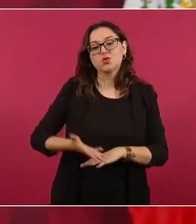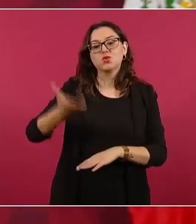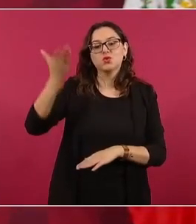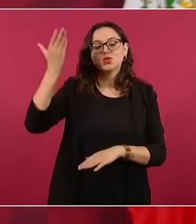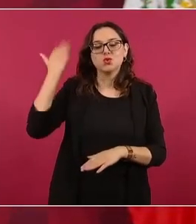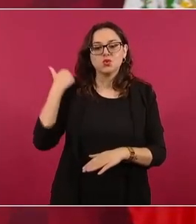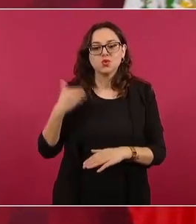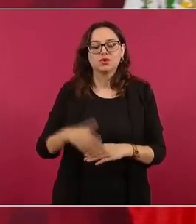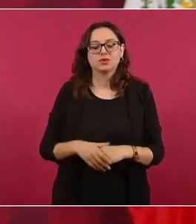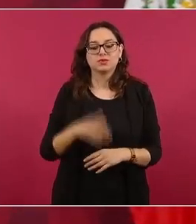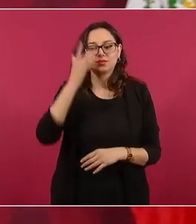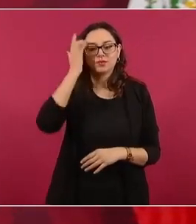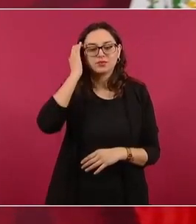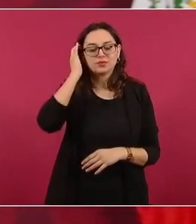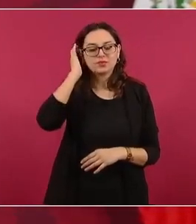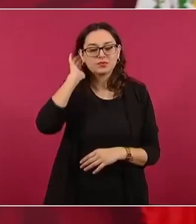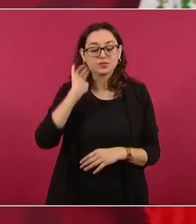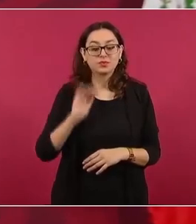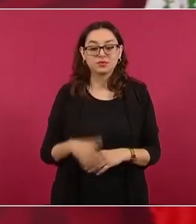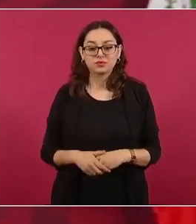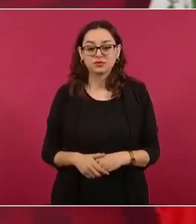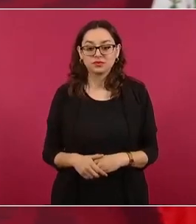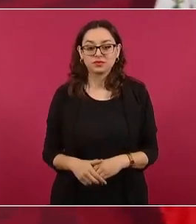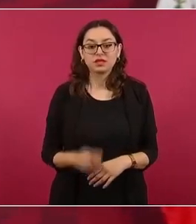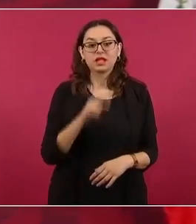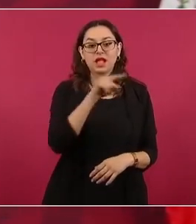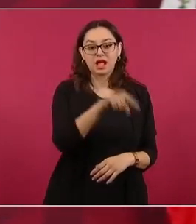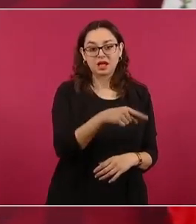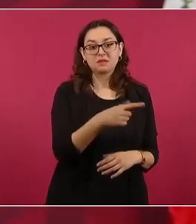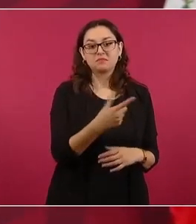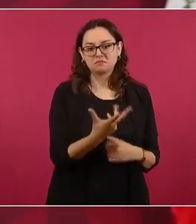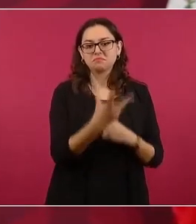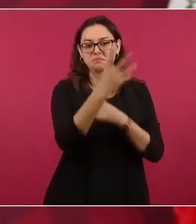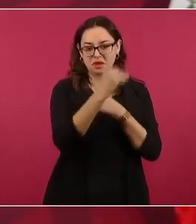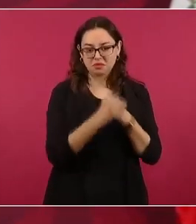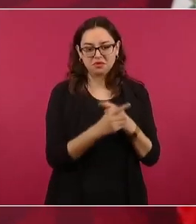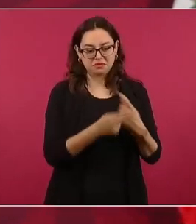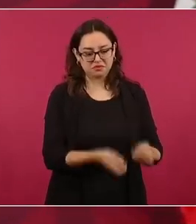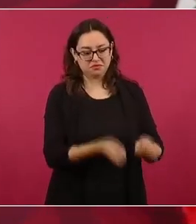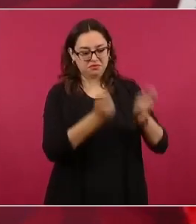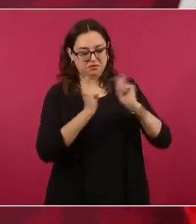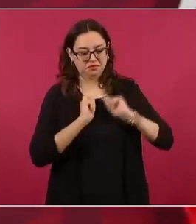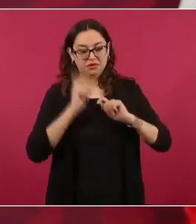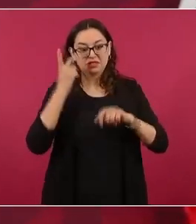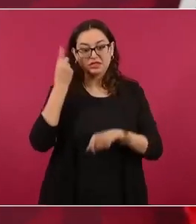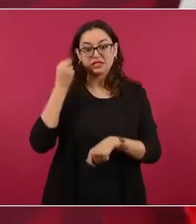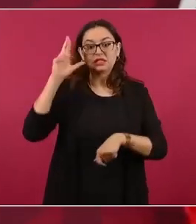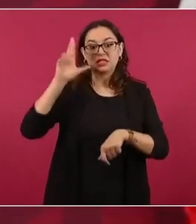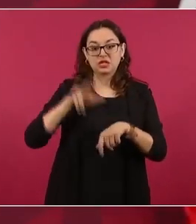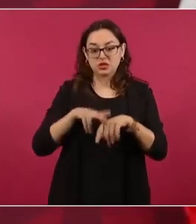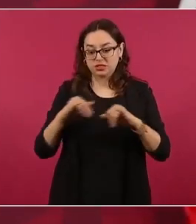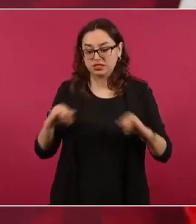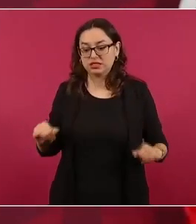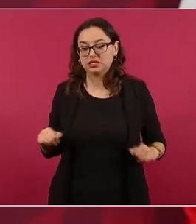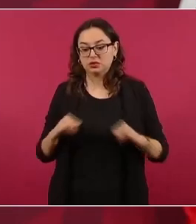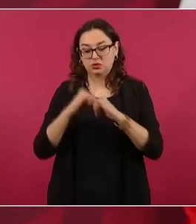Él me dio la oportunidad de ser director del Instituto Nacional Indigenista en Tabasco